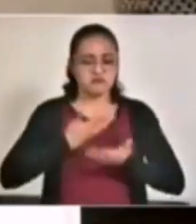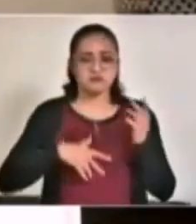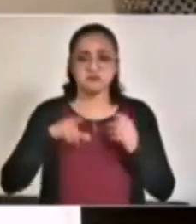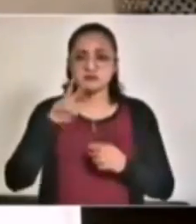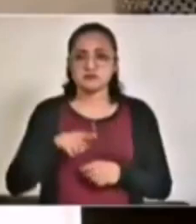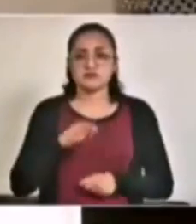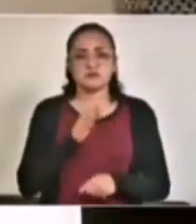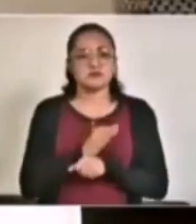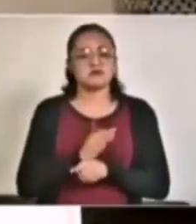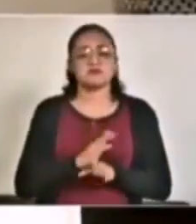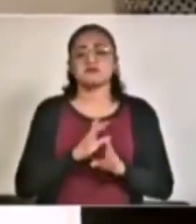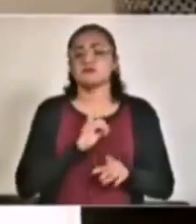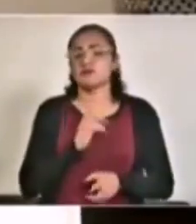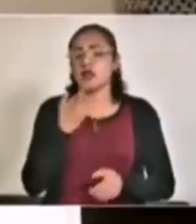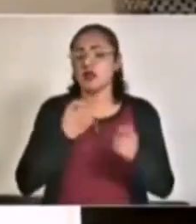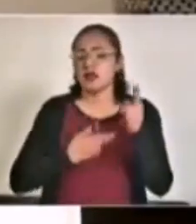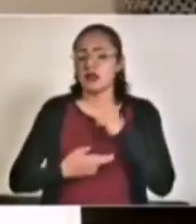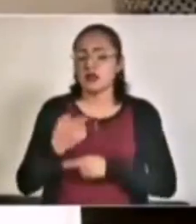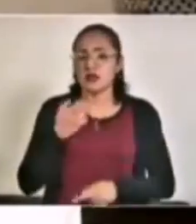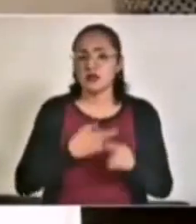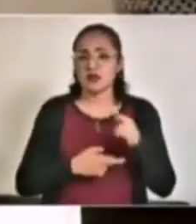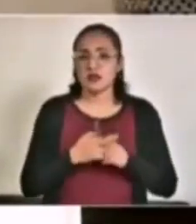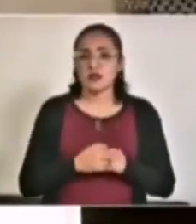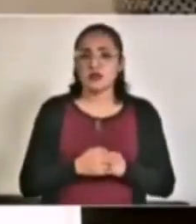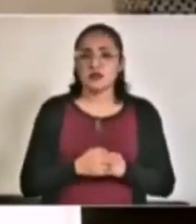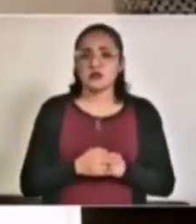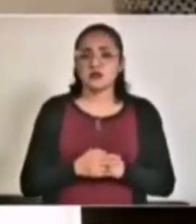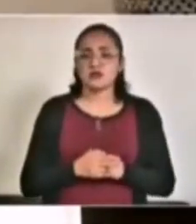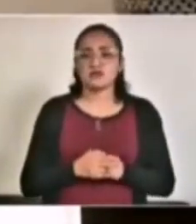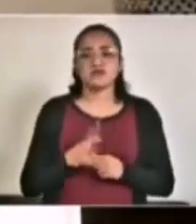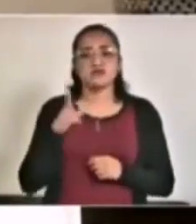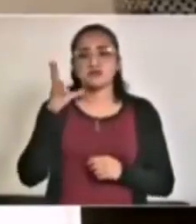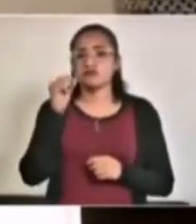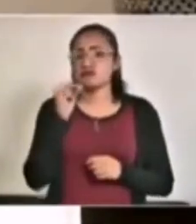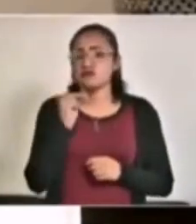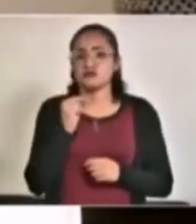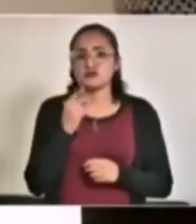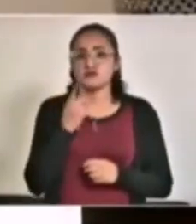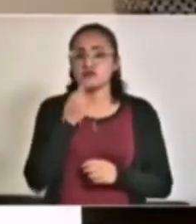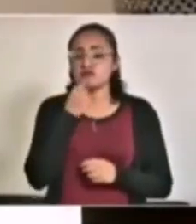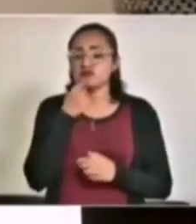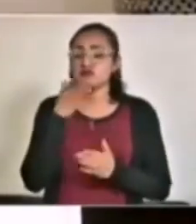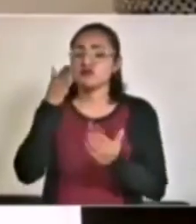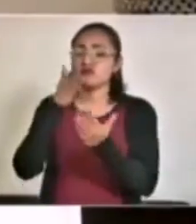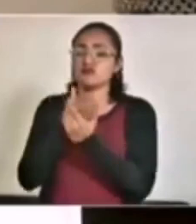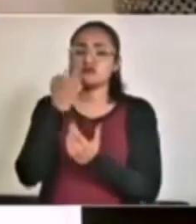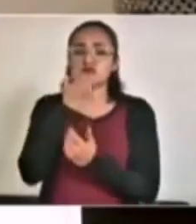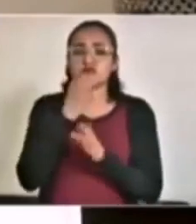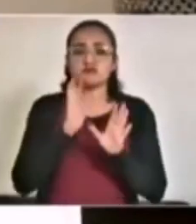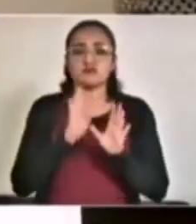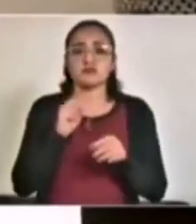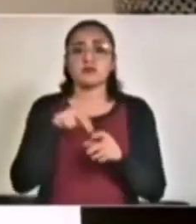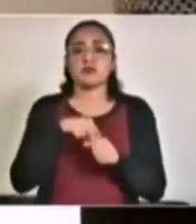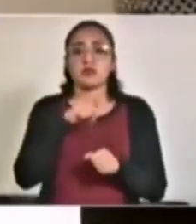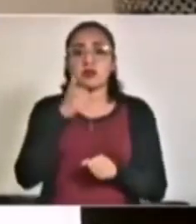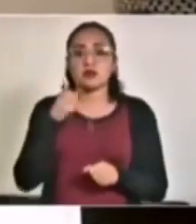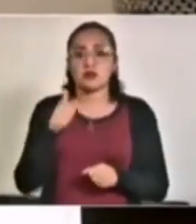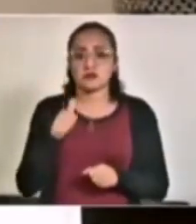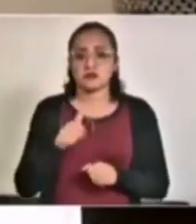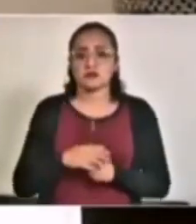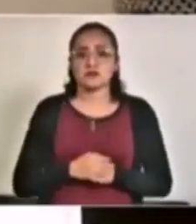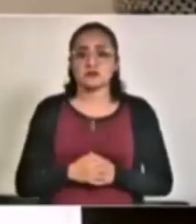Vamos a regresar de manera no presencial en el mes de agosto,